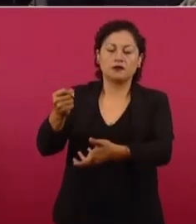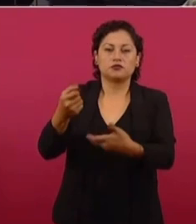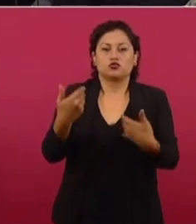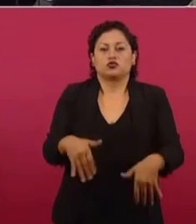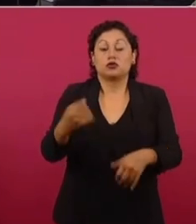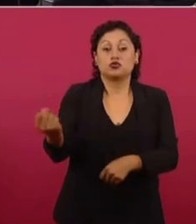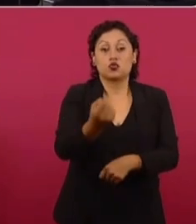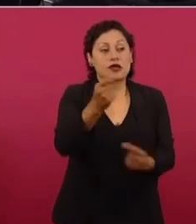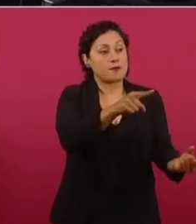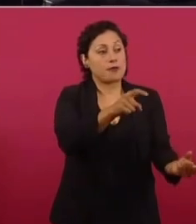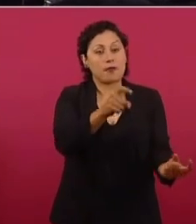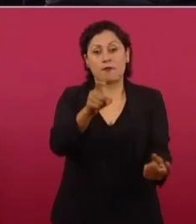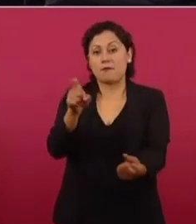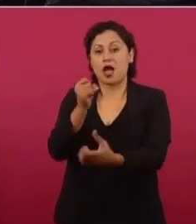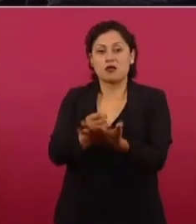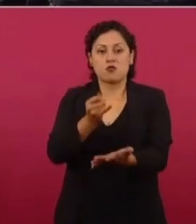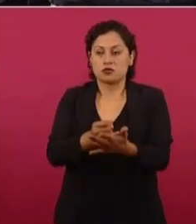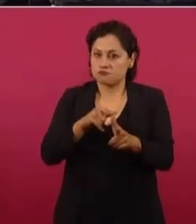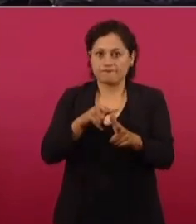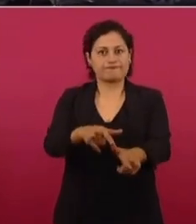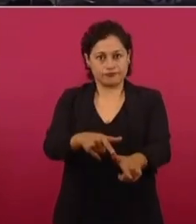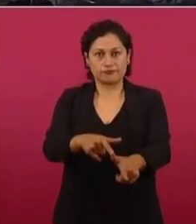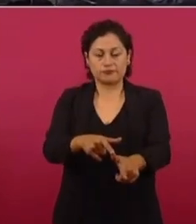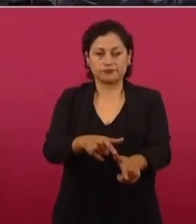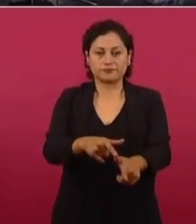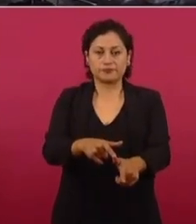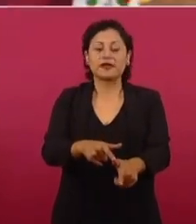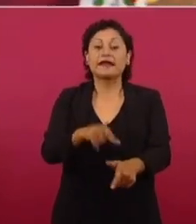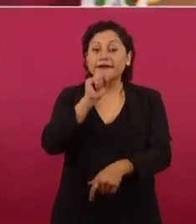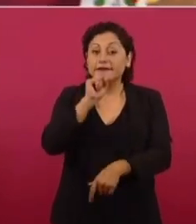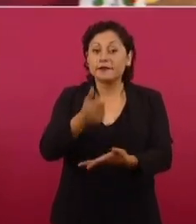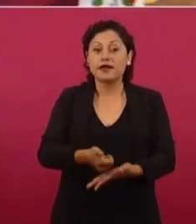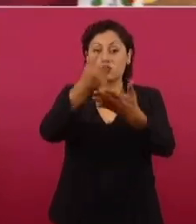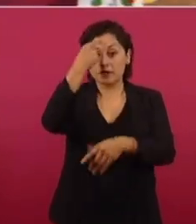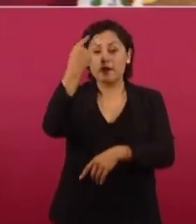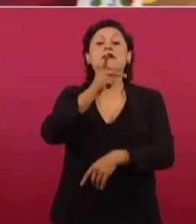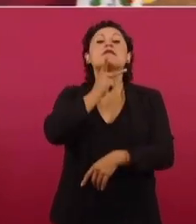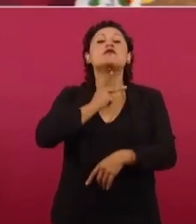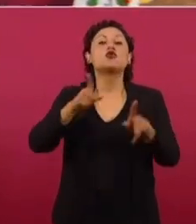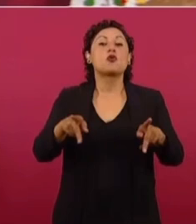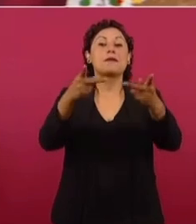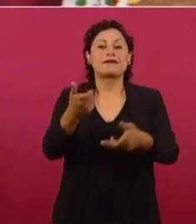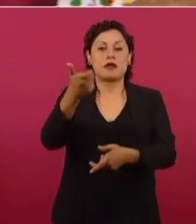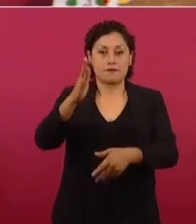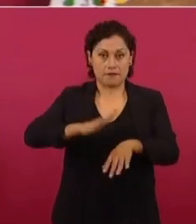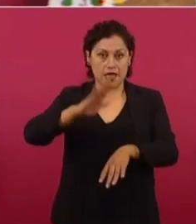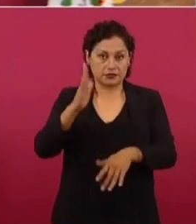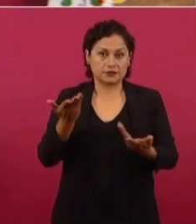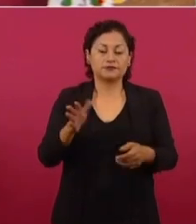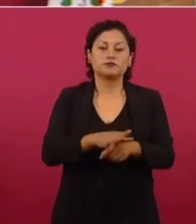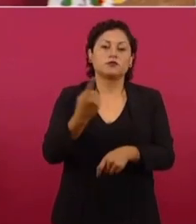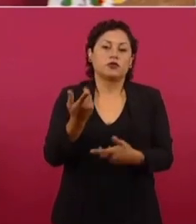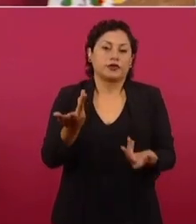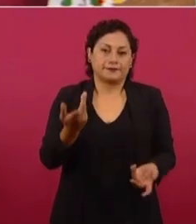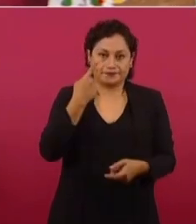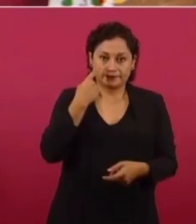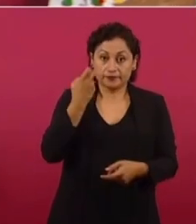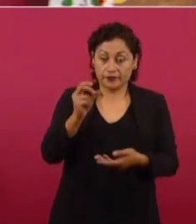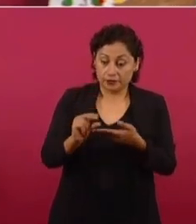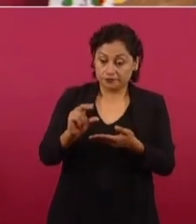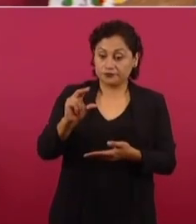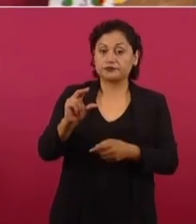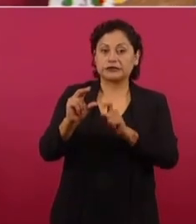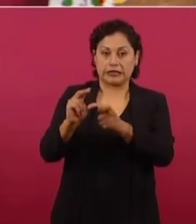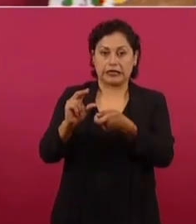recaudación y nos está ayudando lo del aumento en el precio del petróleo, porque aun cuando ese excedente se está